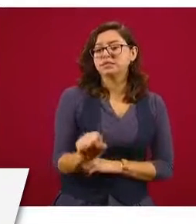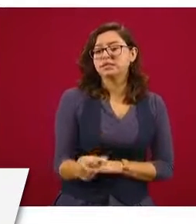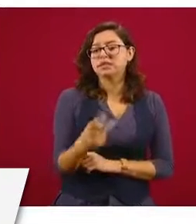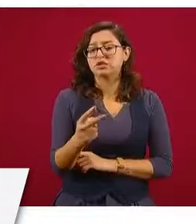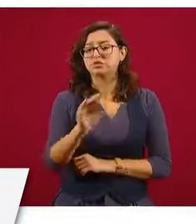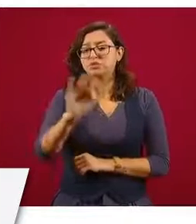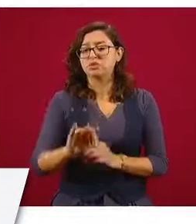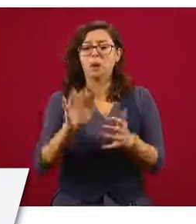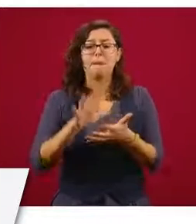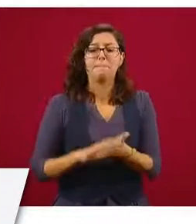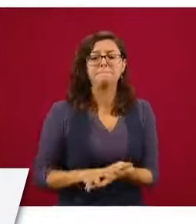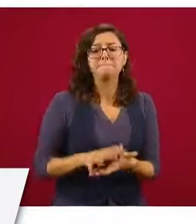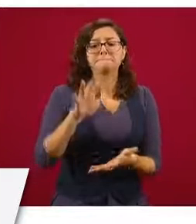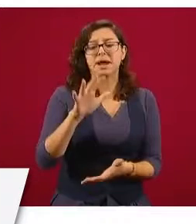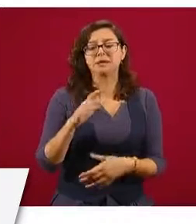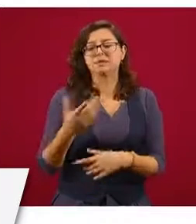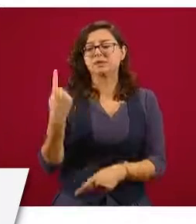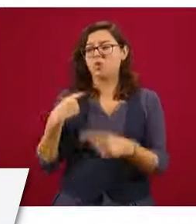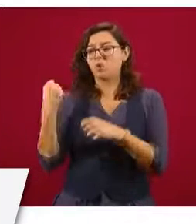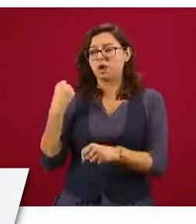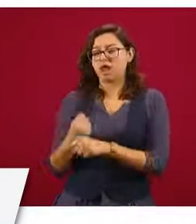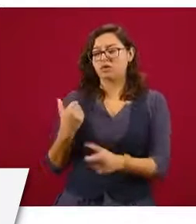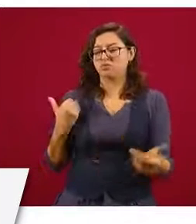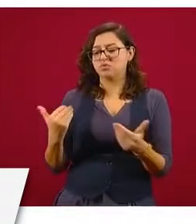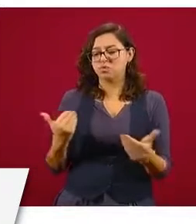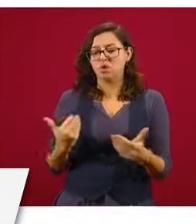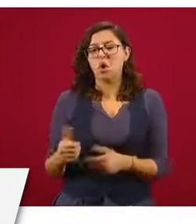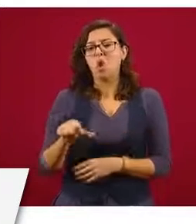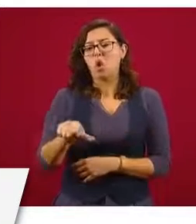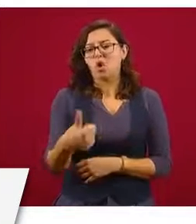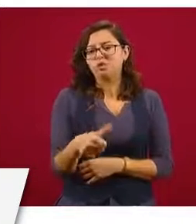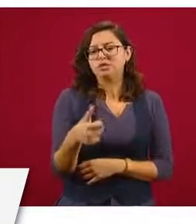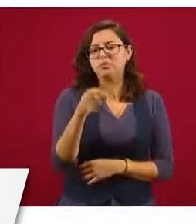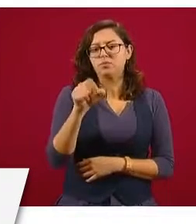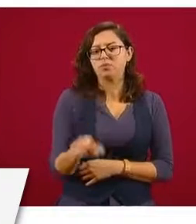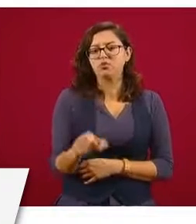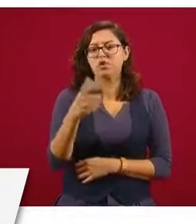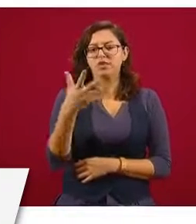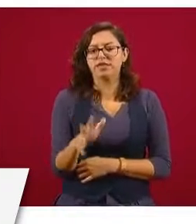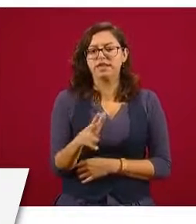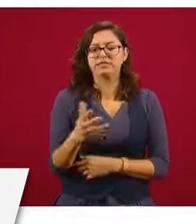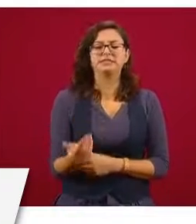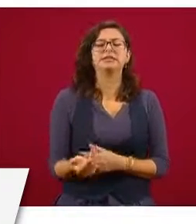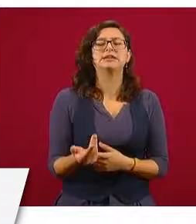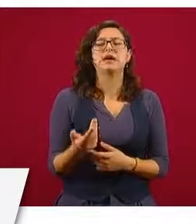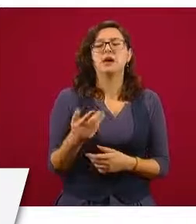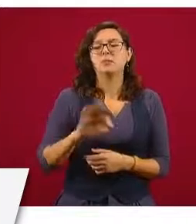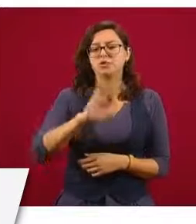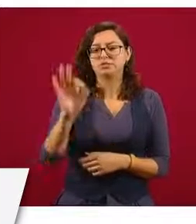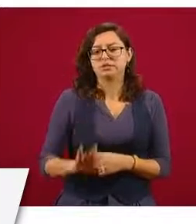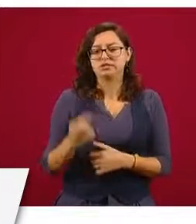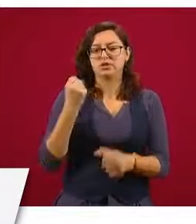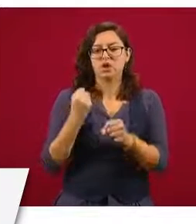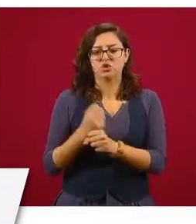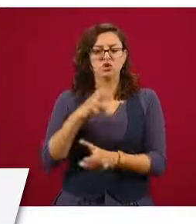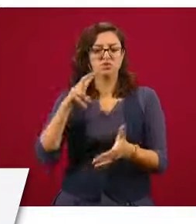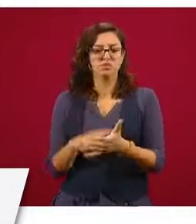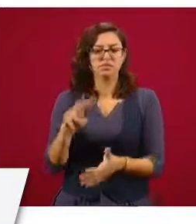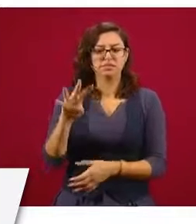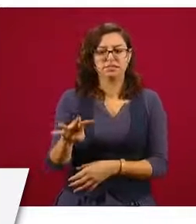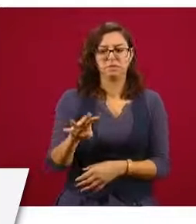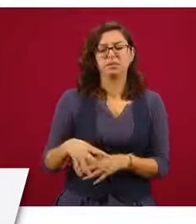este año con relación al 2018 y 11.10 por ciento con relación al año pasado.